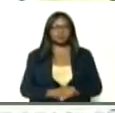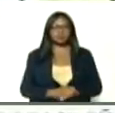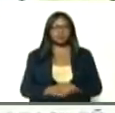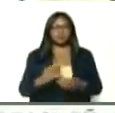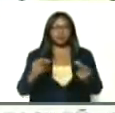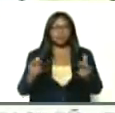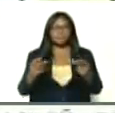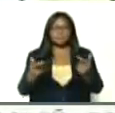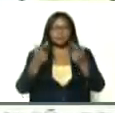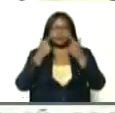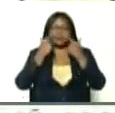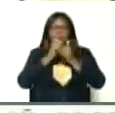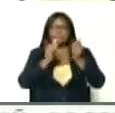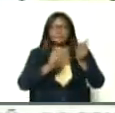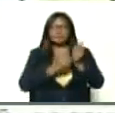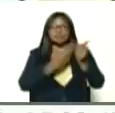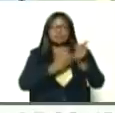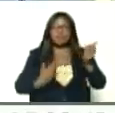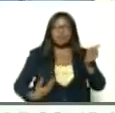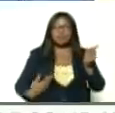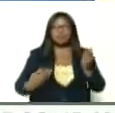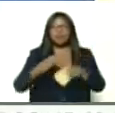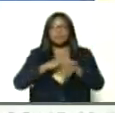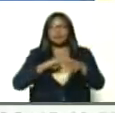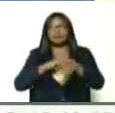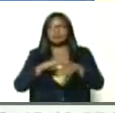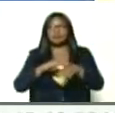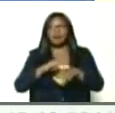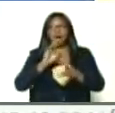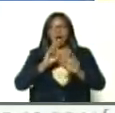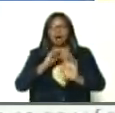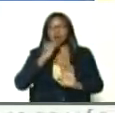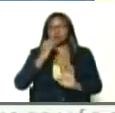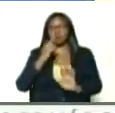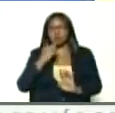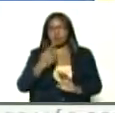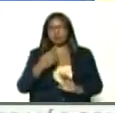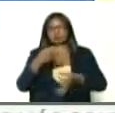pendiente, y la vicepresidenta, y la ministra, que les voy a dar la palabra, en cualquier momento,